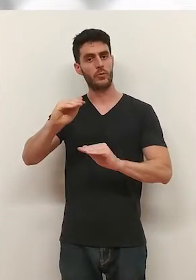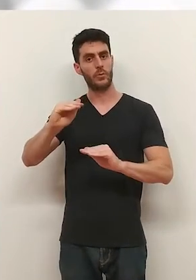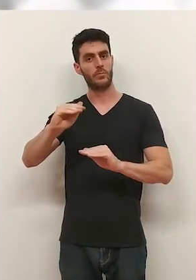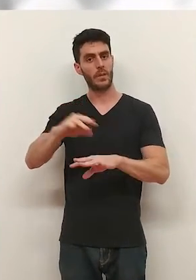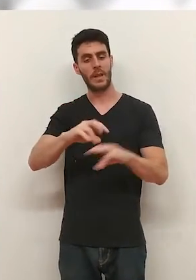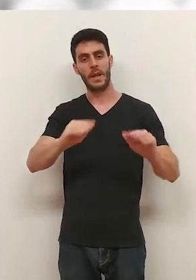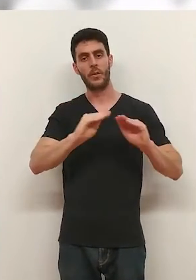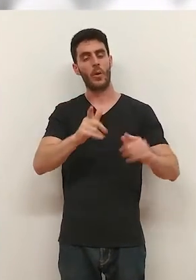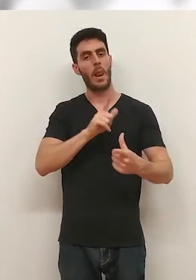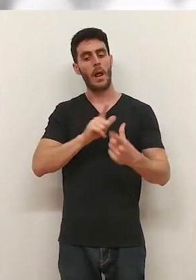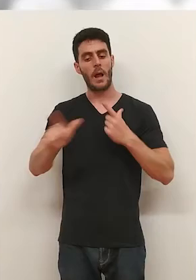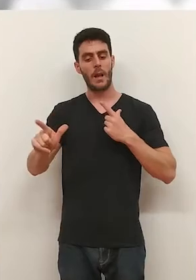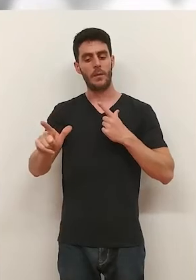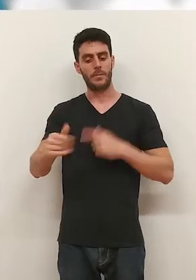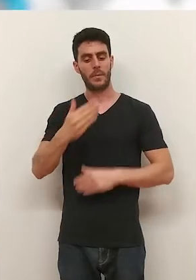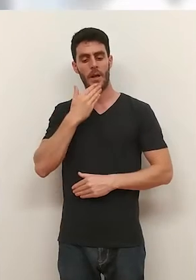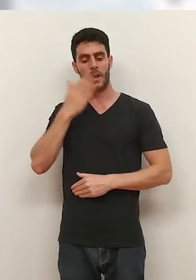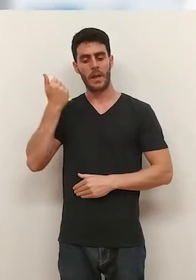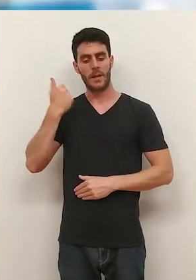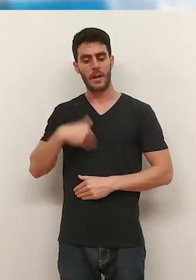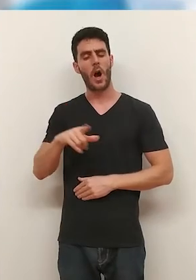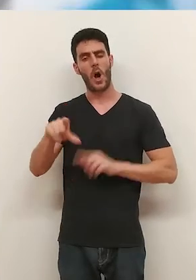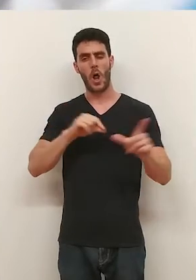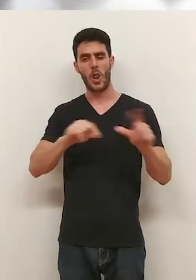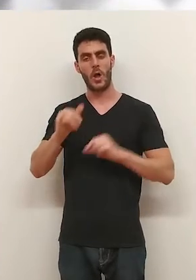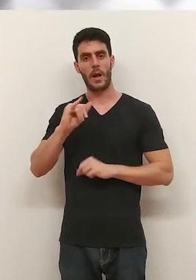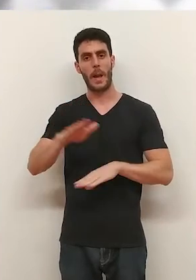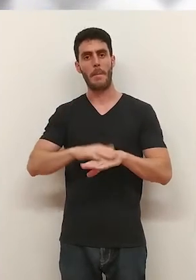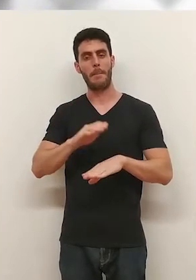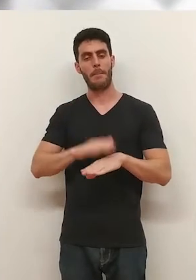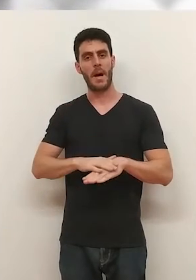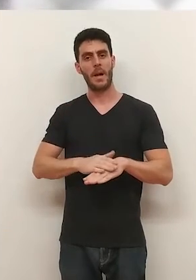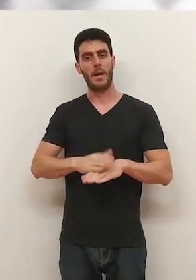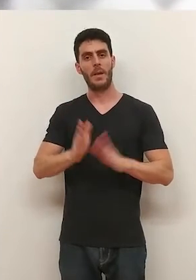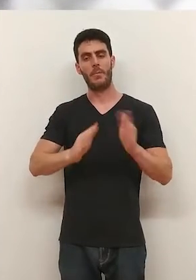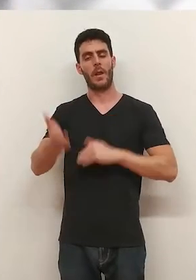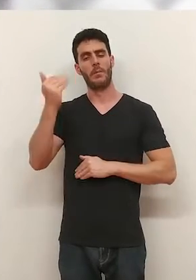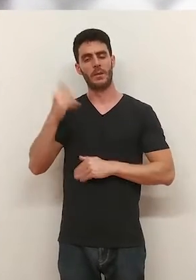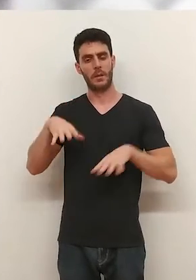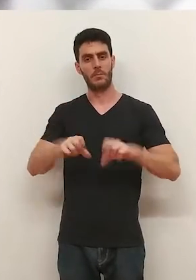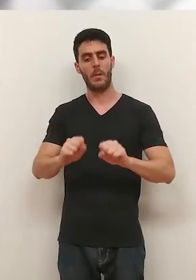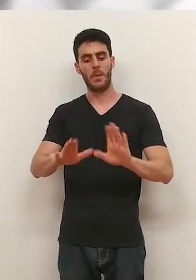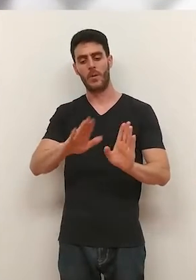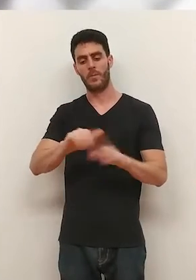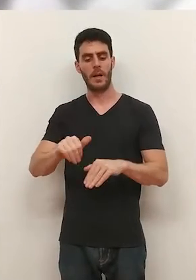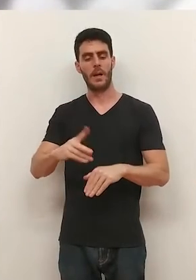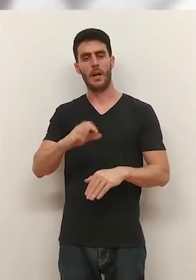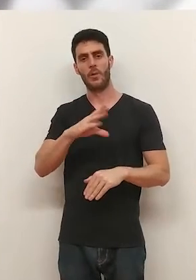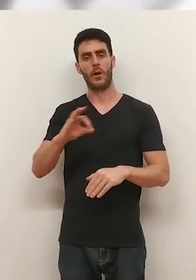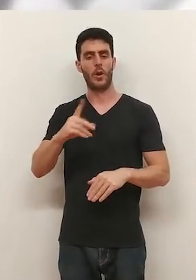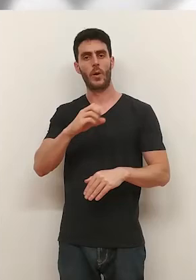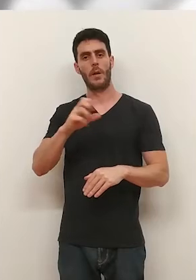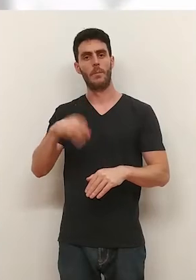primera experiencia lejos de su tierra. García ya fue una de las opciones que parajó el equipo rojillo para ocupar su banquillo la pasada temporada, pero